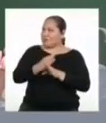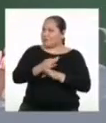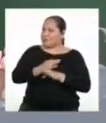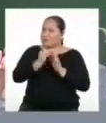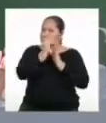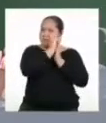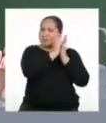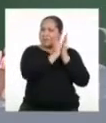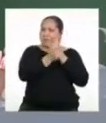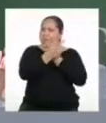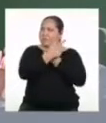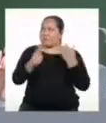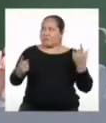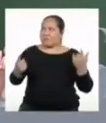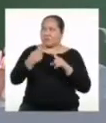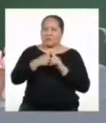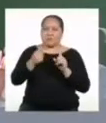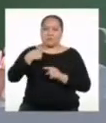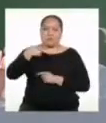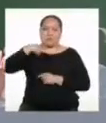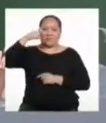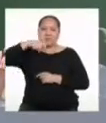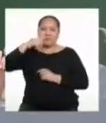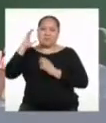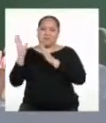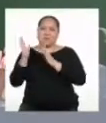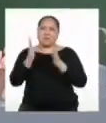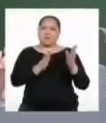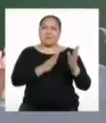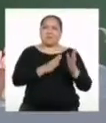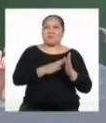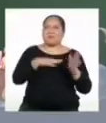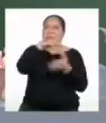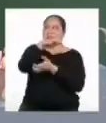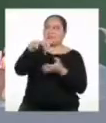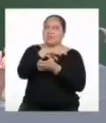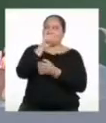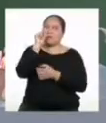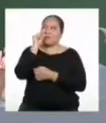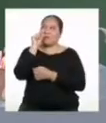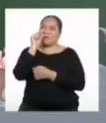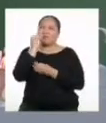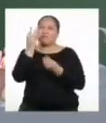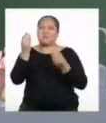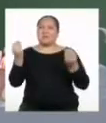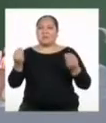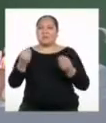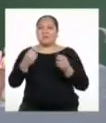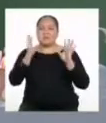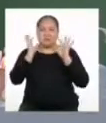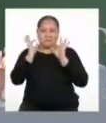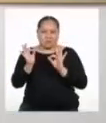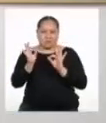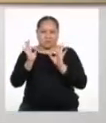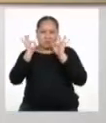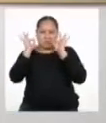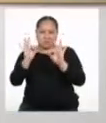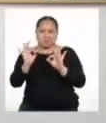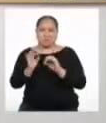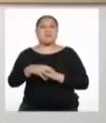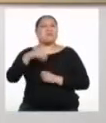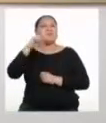vez yo soy una persona que necesita orden. Caos también, pero tampoco tanto. Todo en su justa medida.